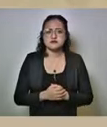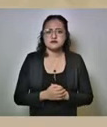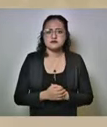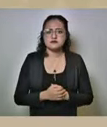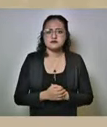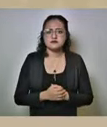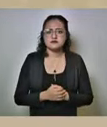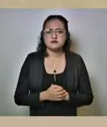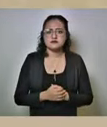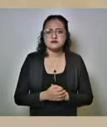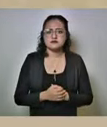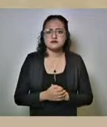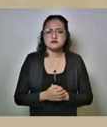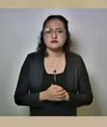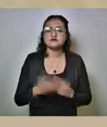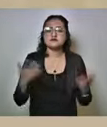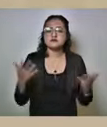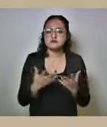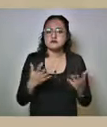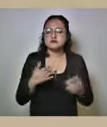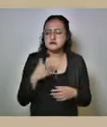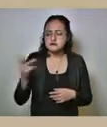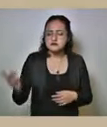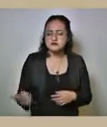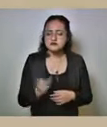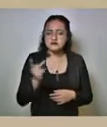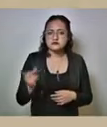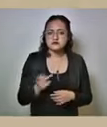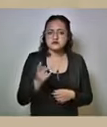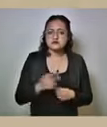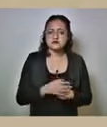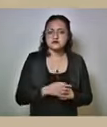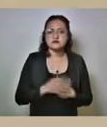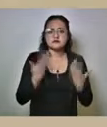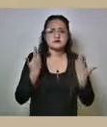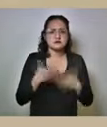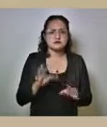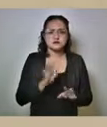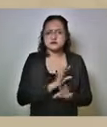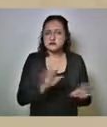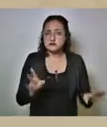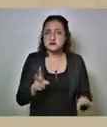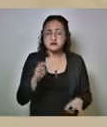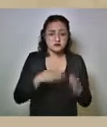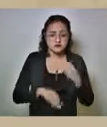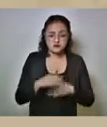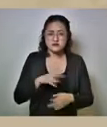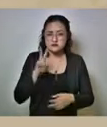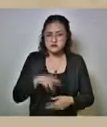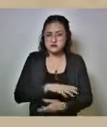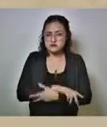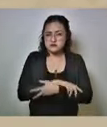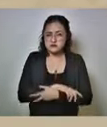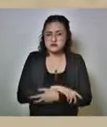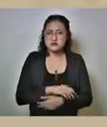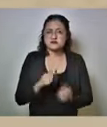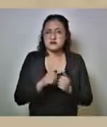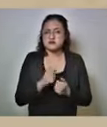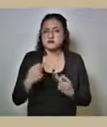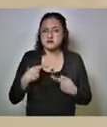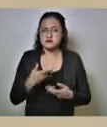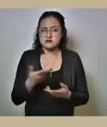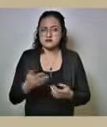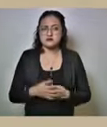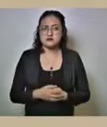nos hagamos una pregunta ya fuimos solidarios con la sociedad